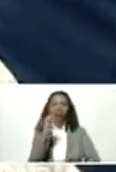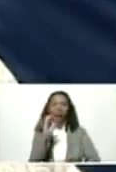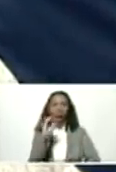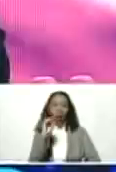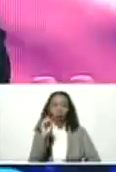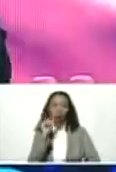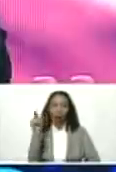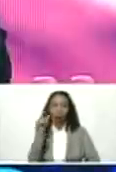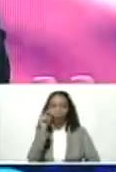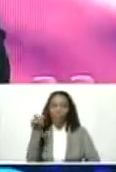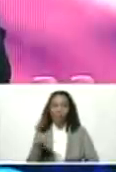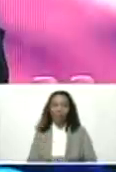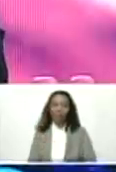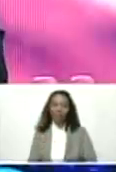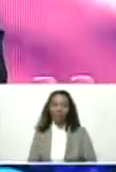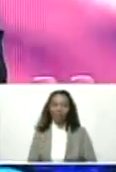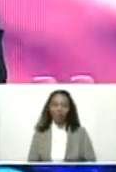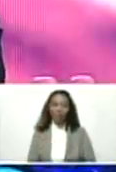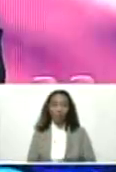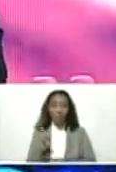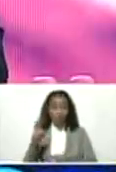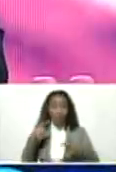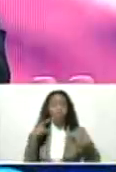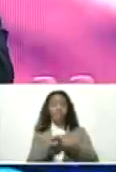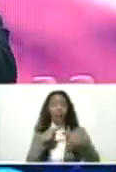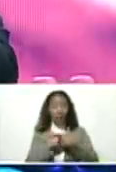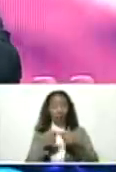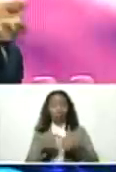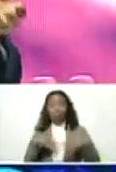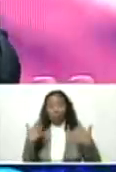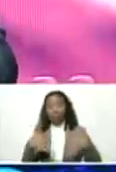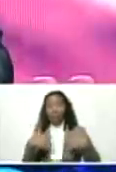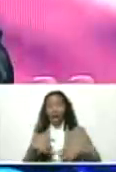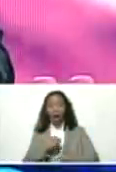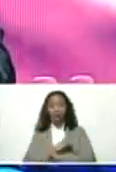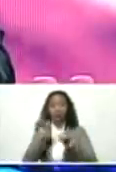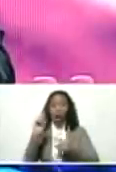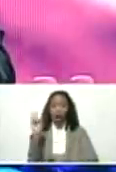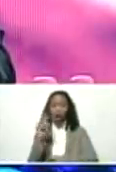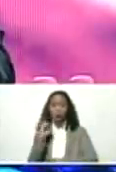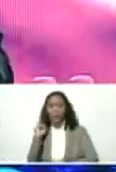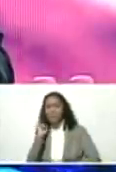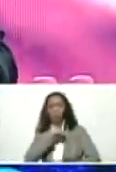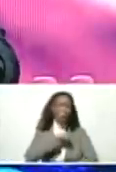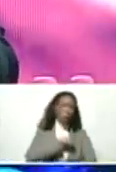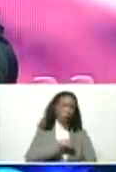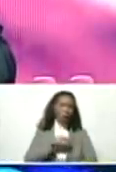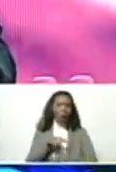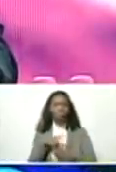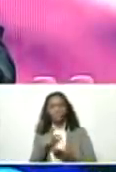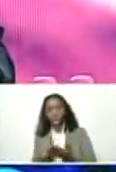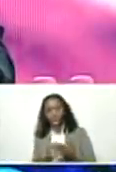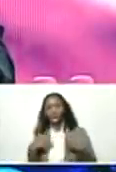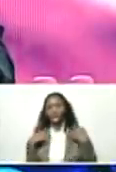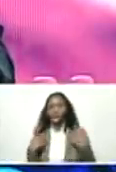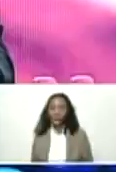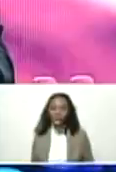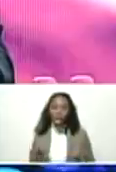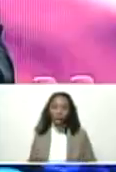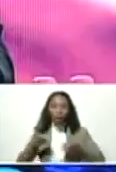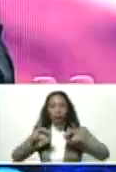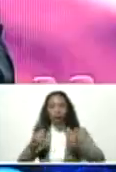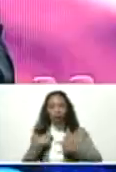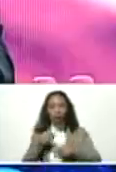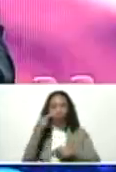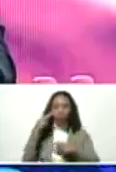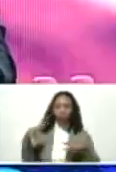fue una pelea tremenda al final quedamos los dos nocavos desmayados y nadie nos separaba y yo le